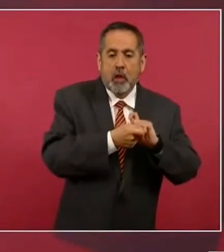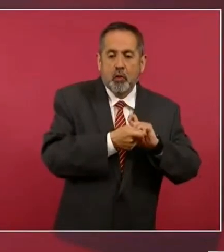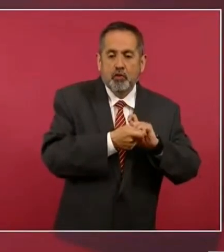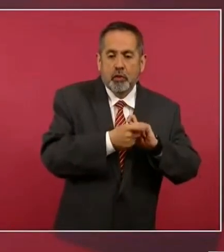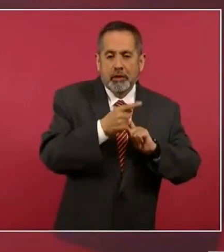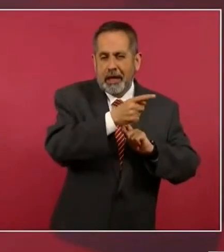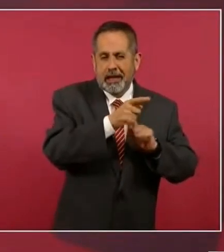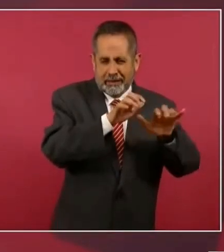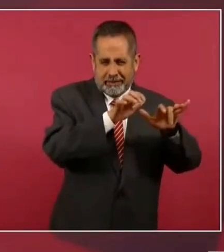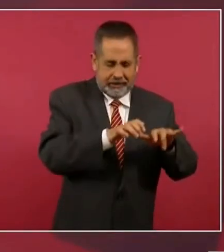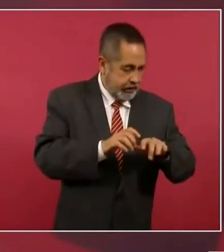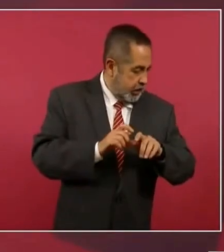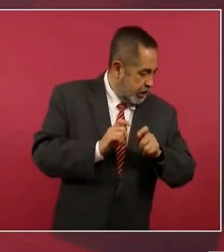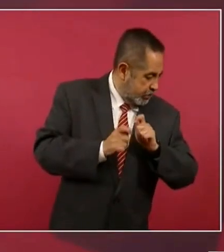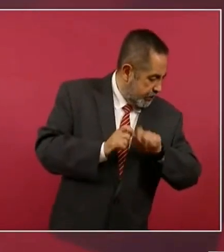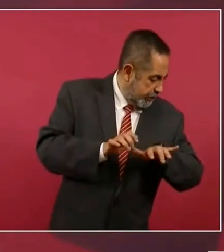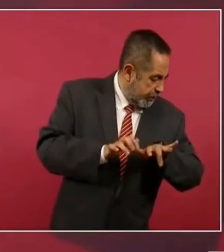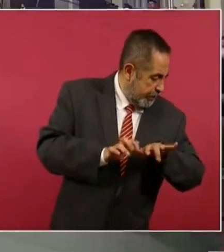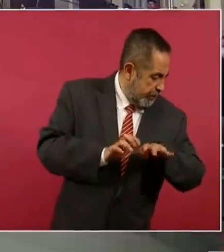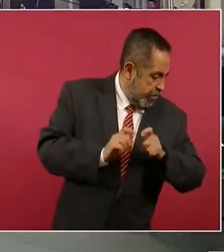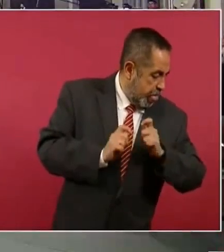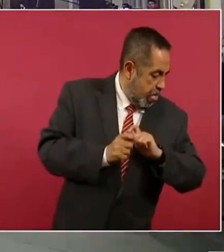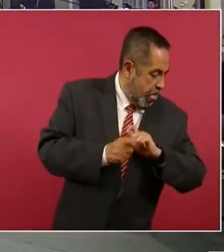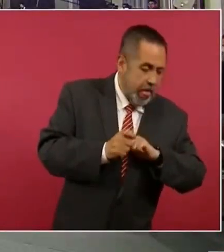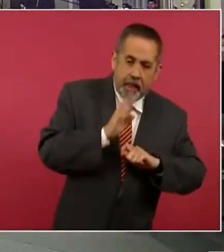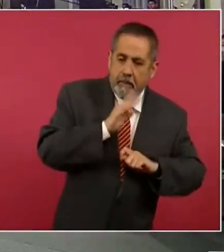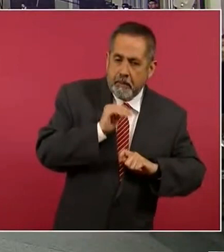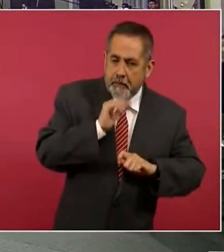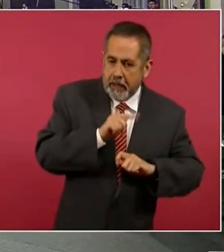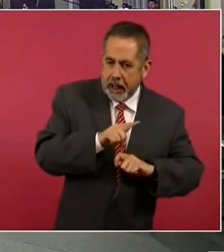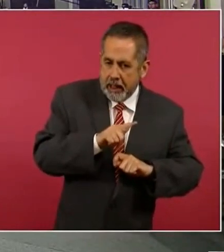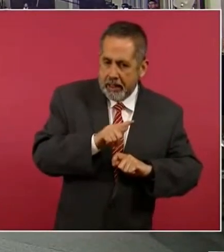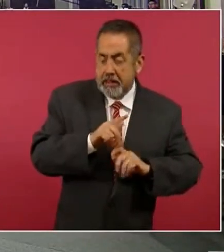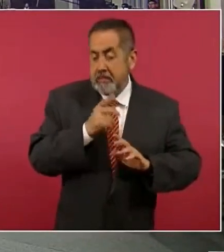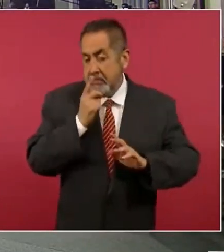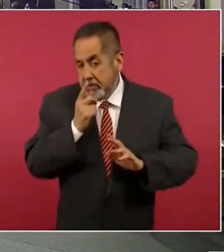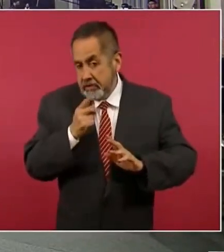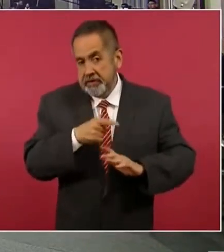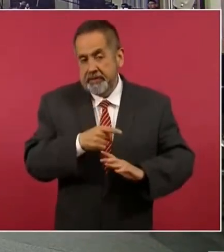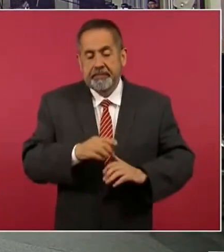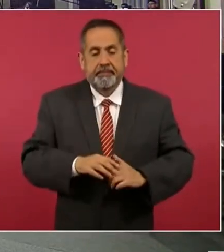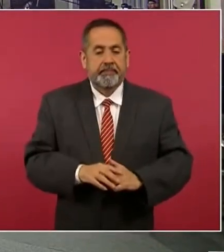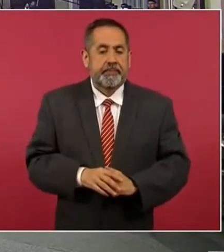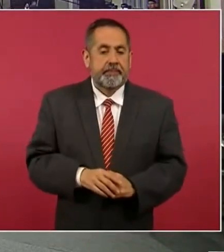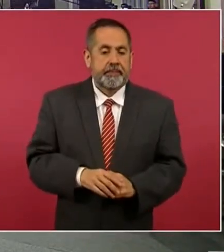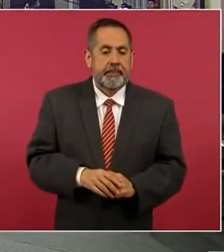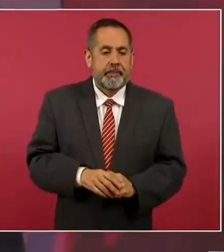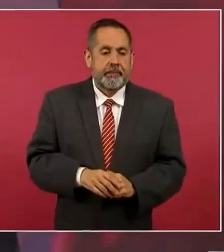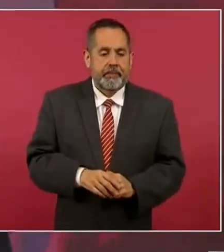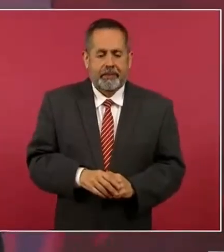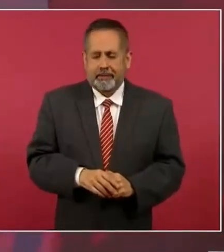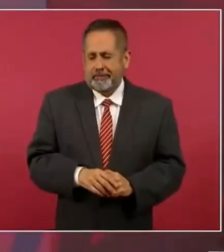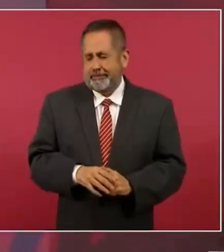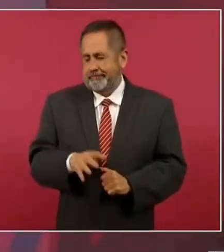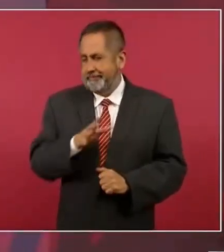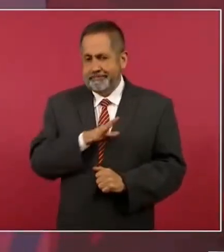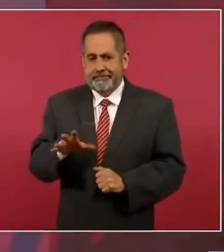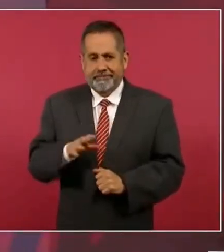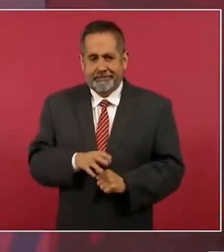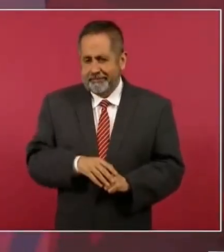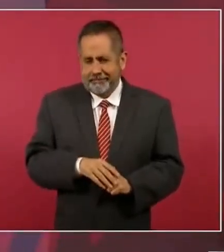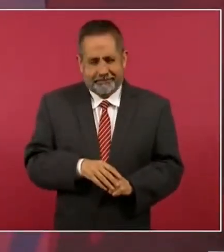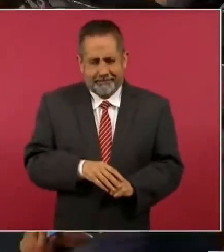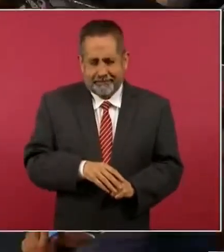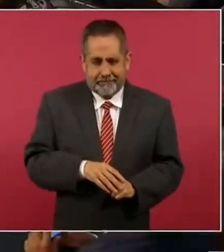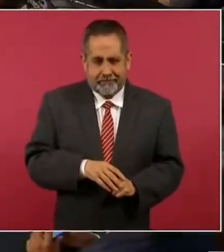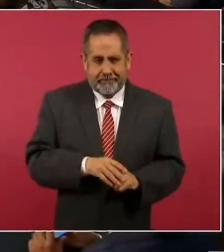editan en el periódico nada más que es increíble porque lo que le agregan